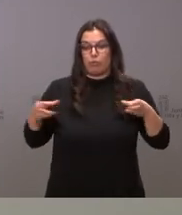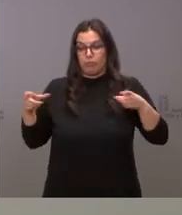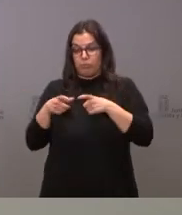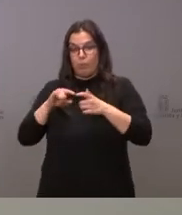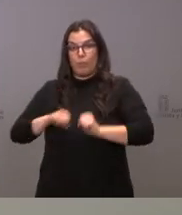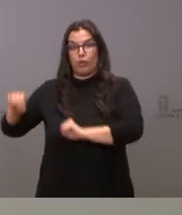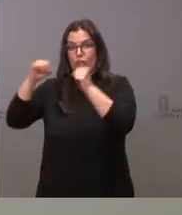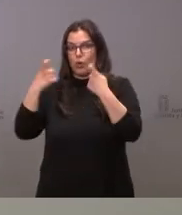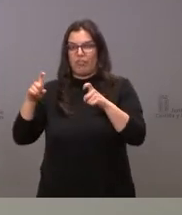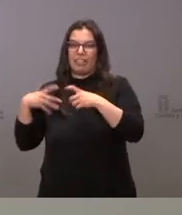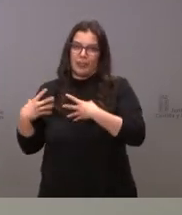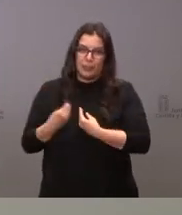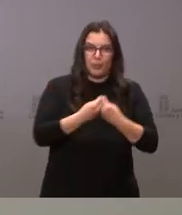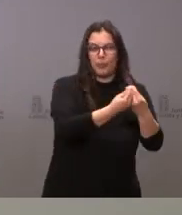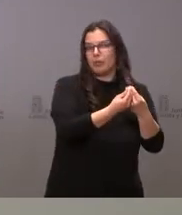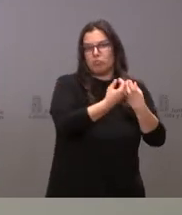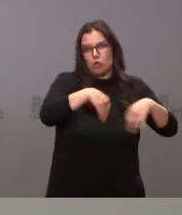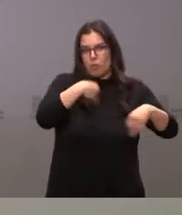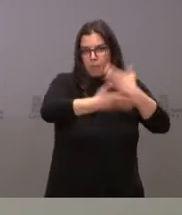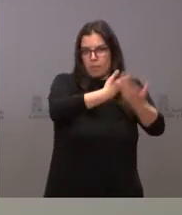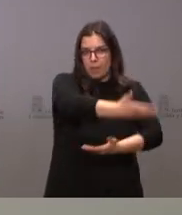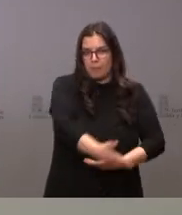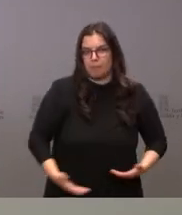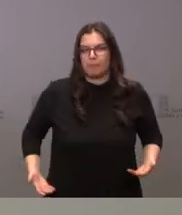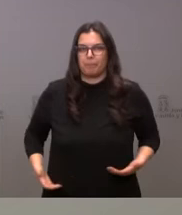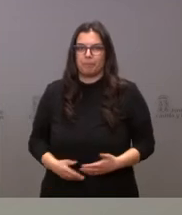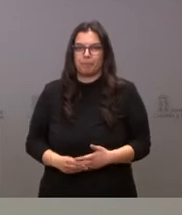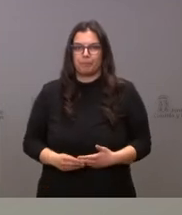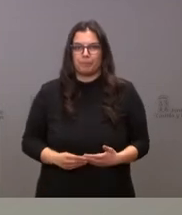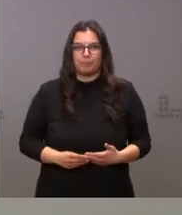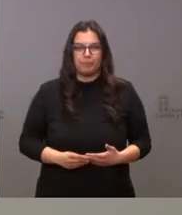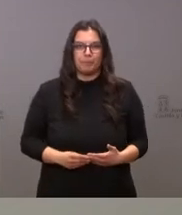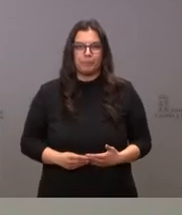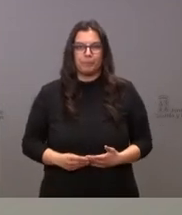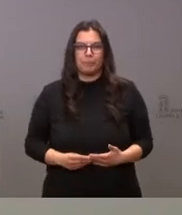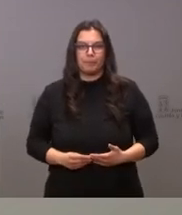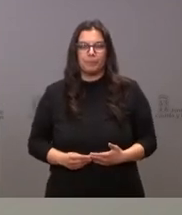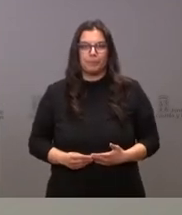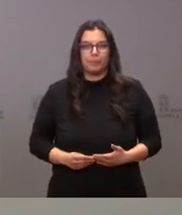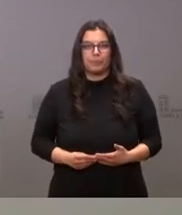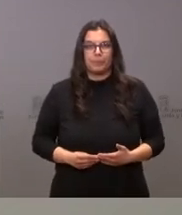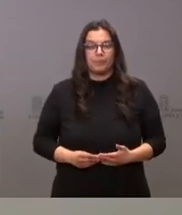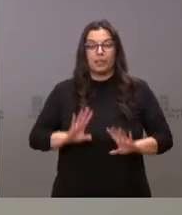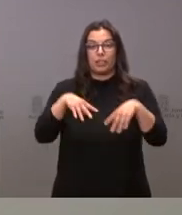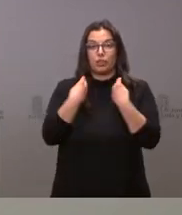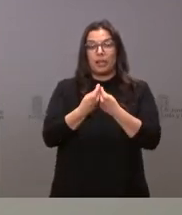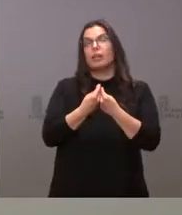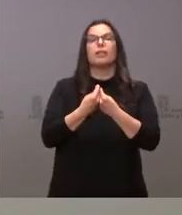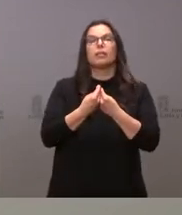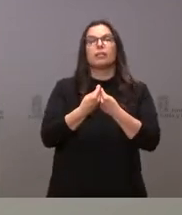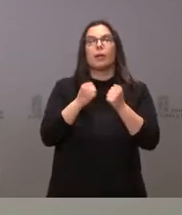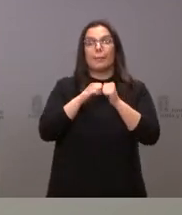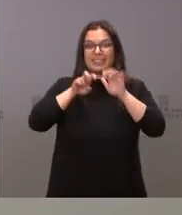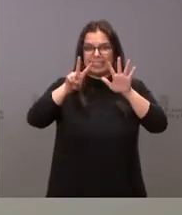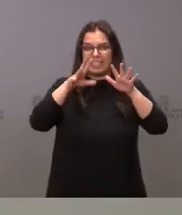protección al sistema natural ordinario correspondiendo la tutela a sus padres. Son 27 los menores no acompañados